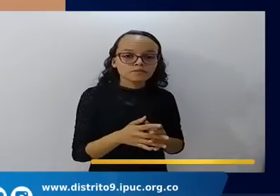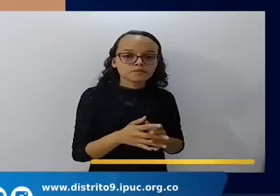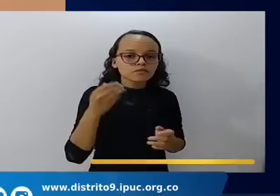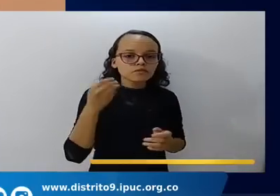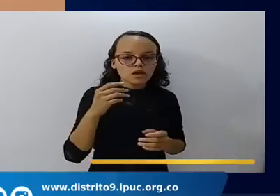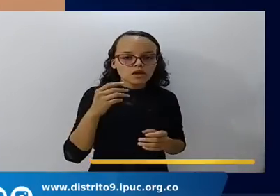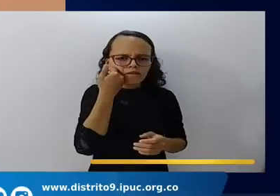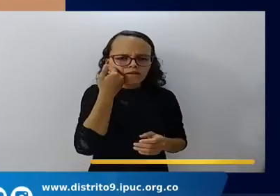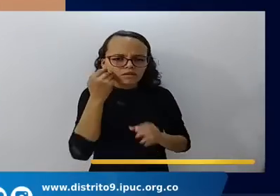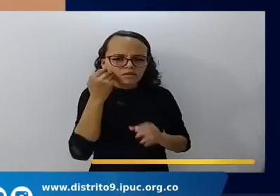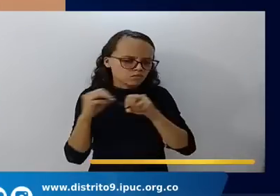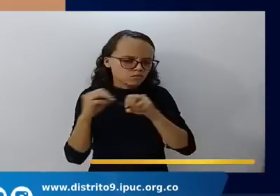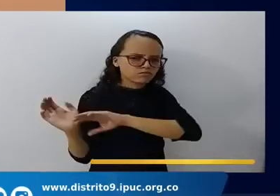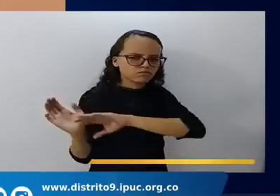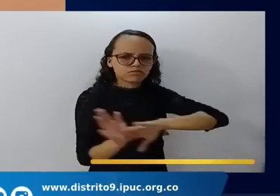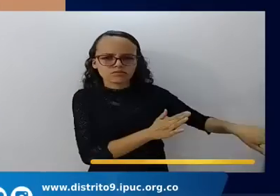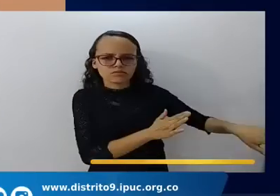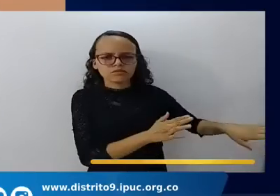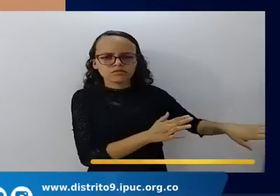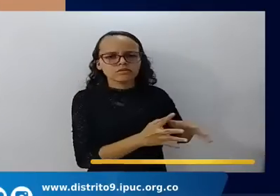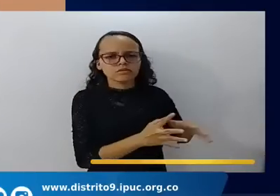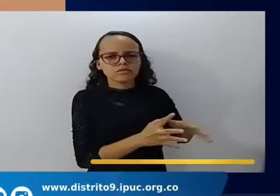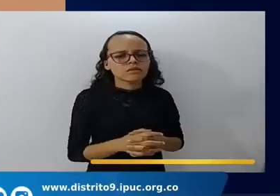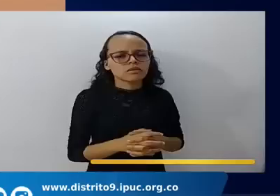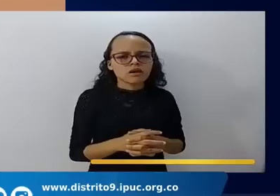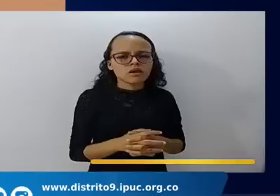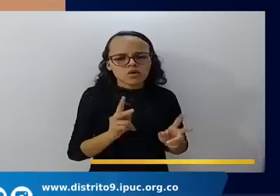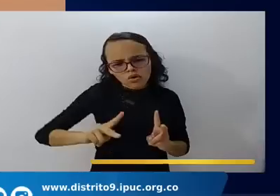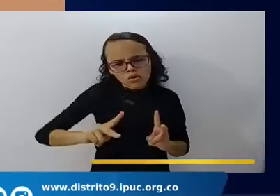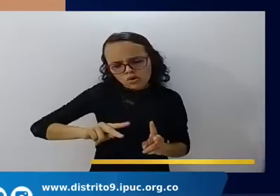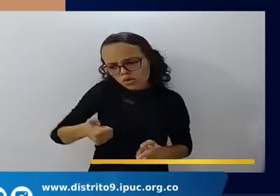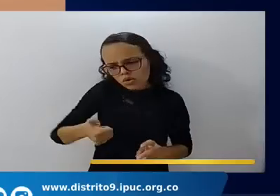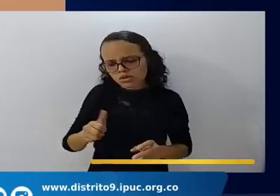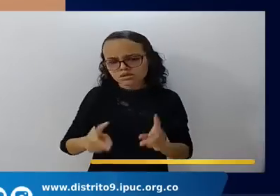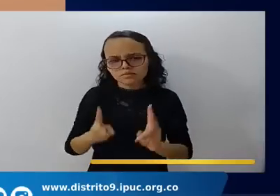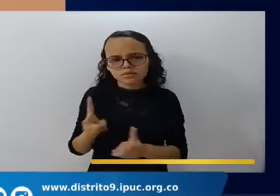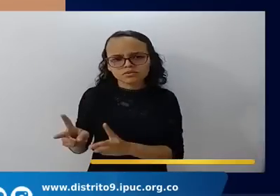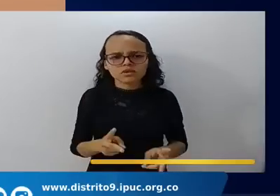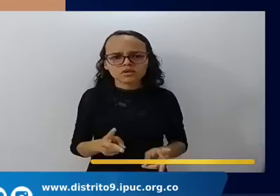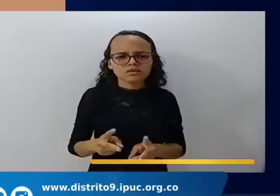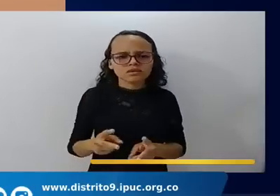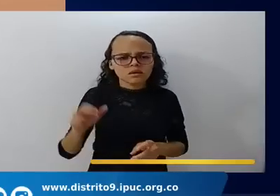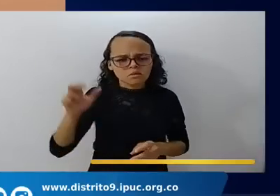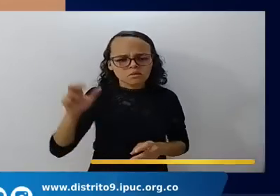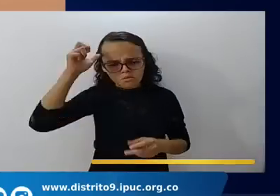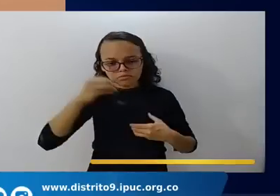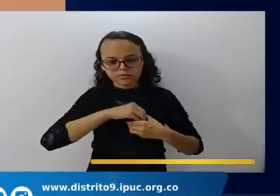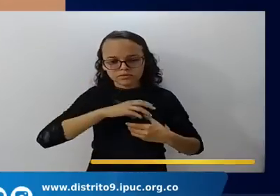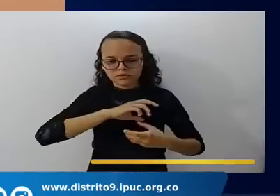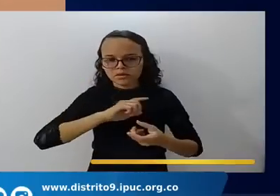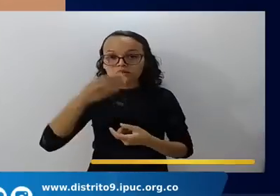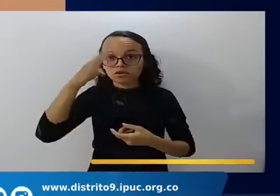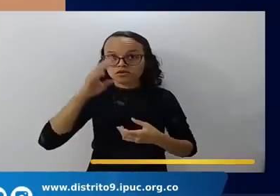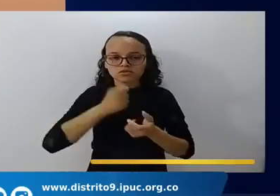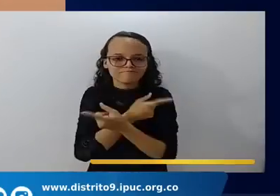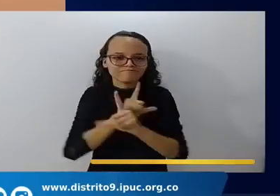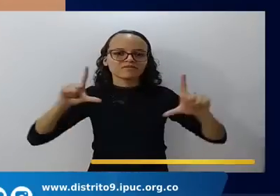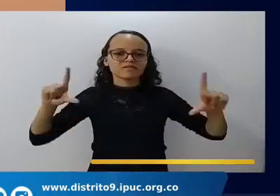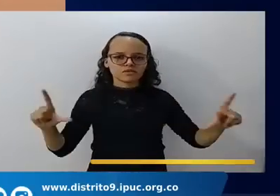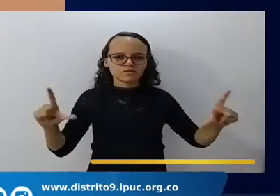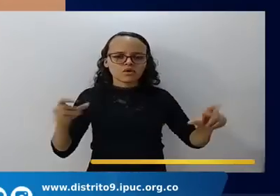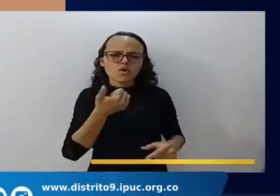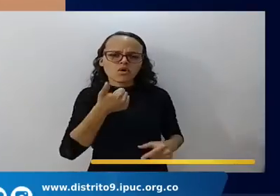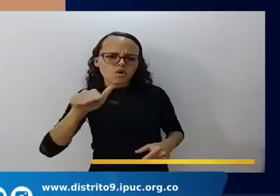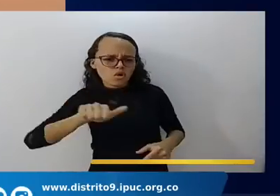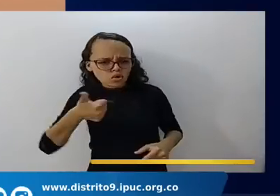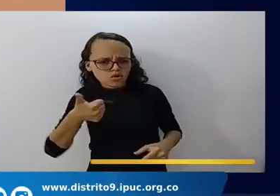más otros fueron atormentados no aceptando el rescate a fin de obtener mejor resurrección otros experimentaron vituperios